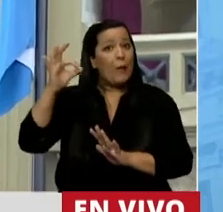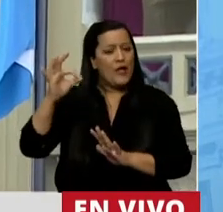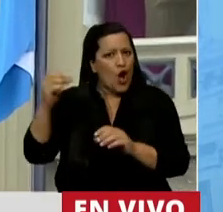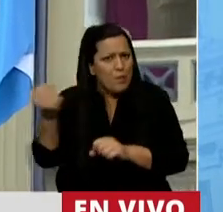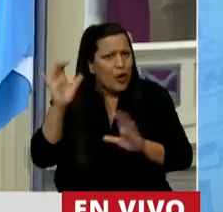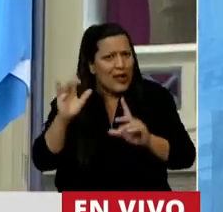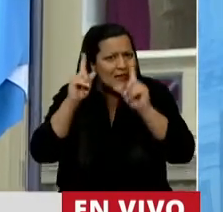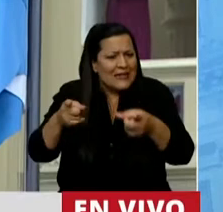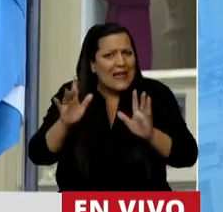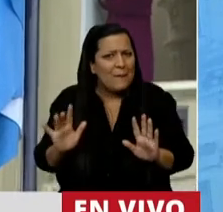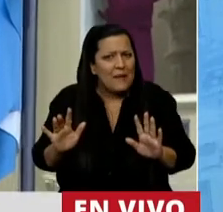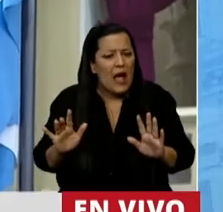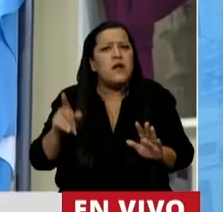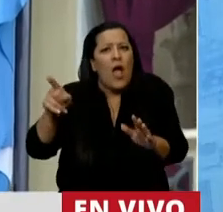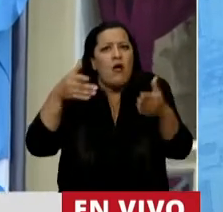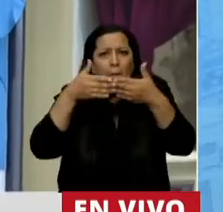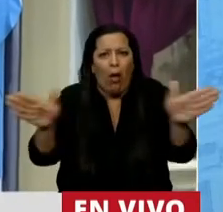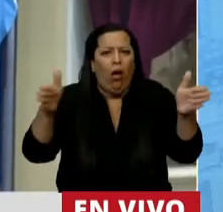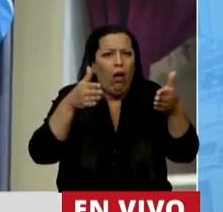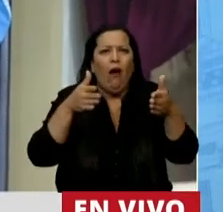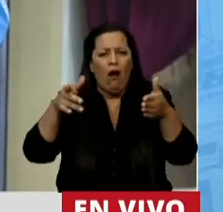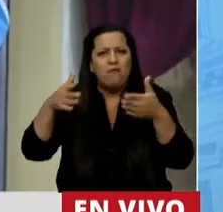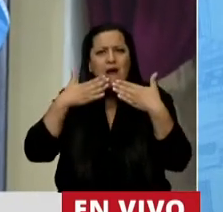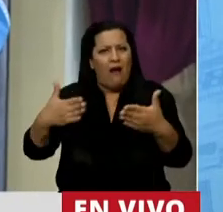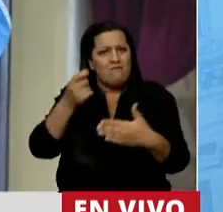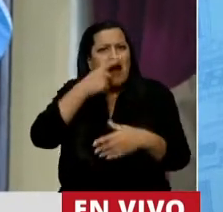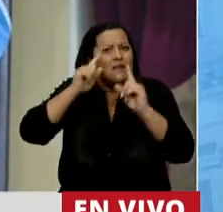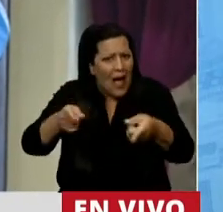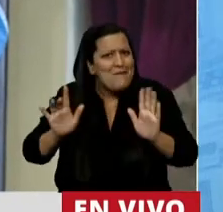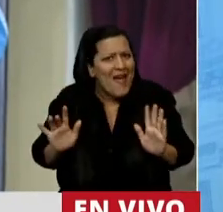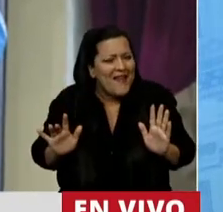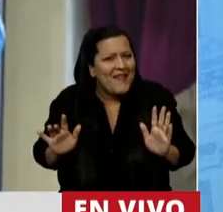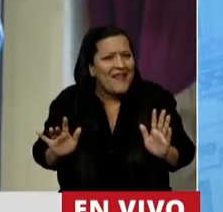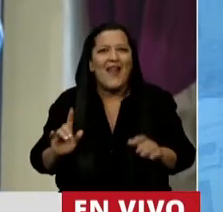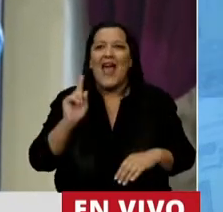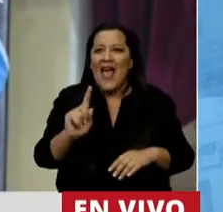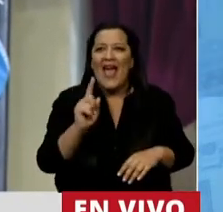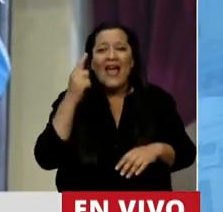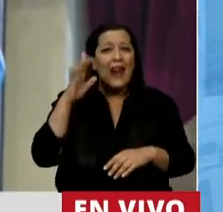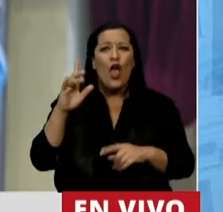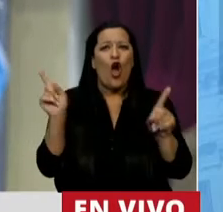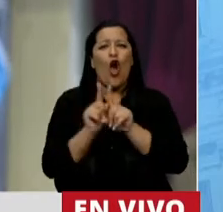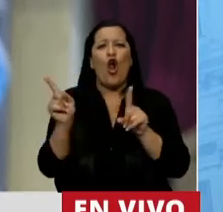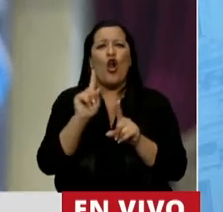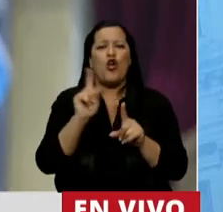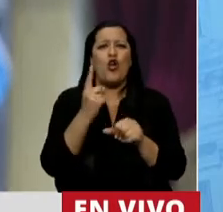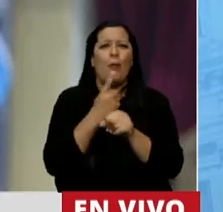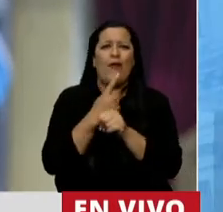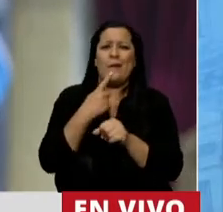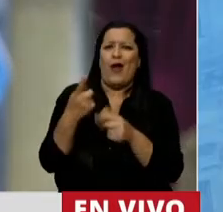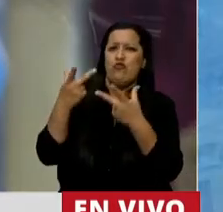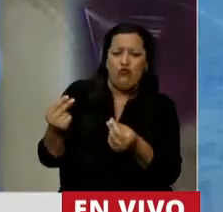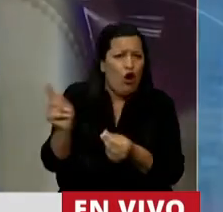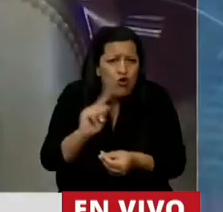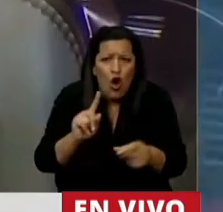ese debate y abrió puertas. Y en todo eso yo creo que tampoco tenemos que ser mezquinos. Y